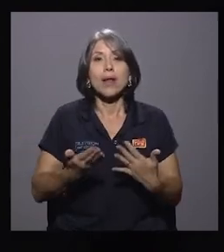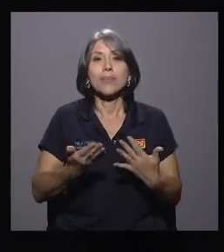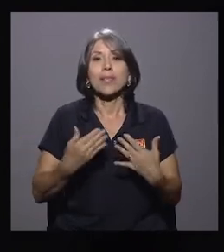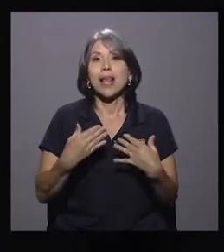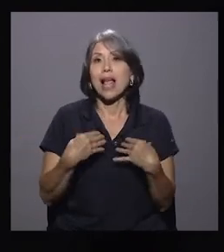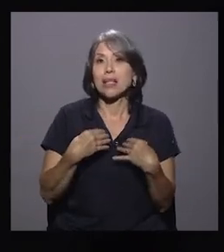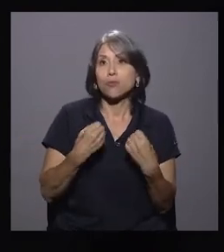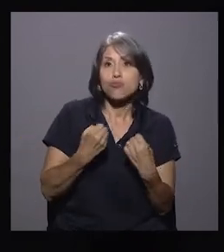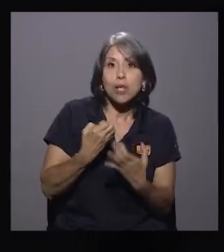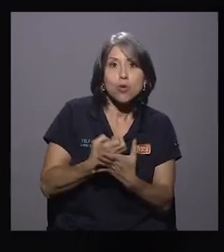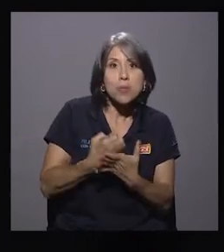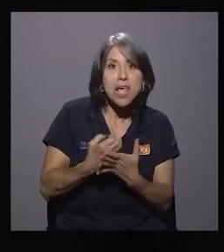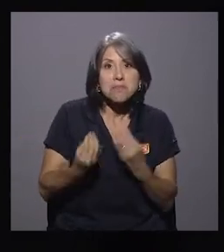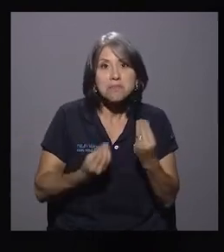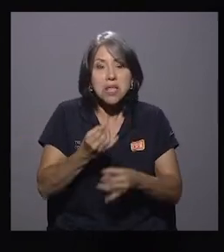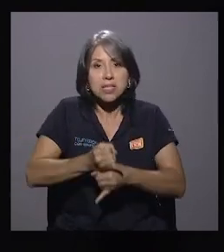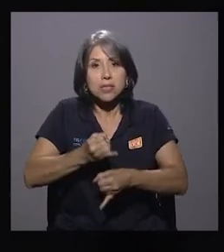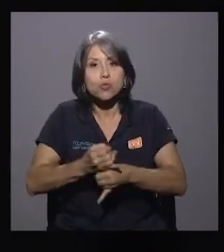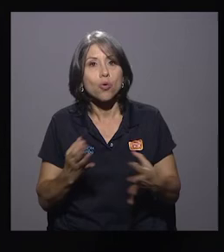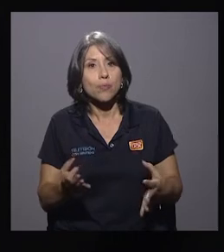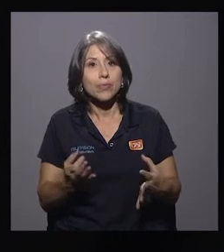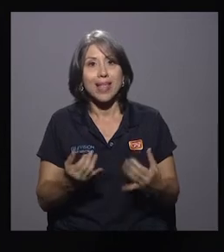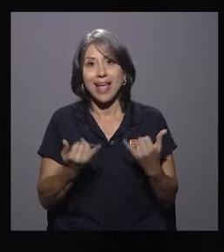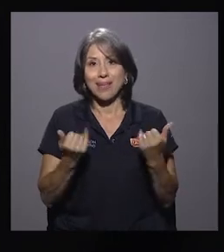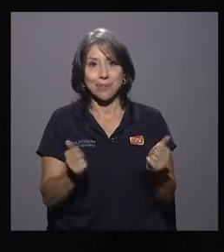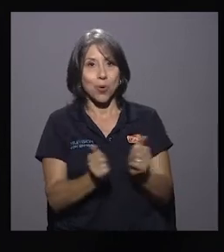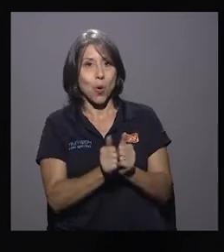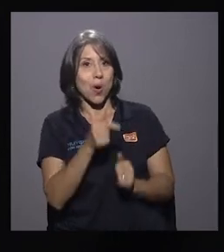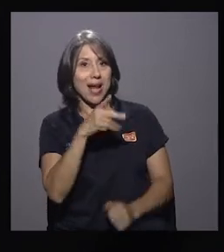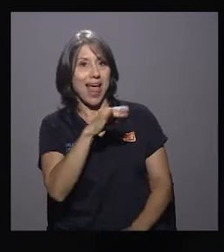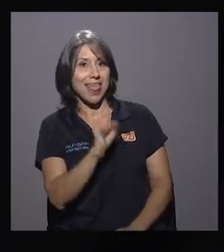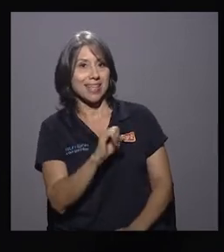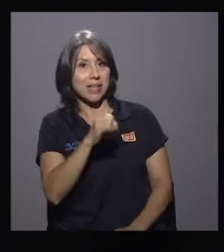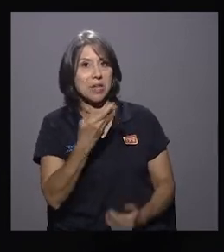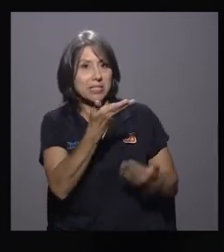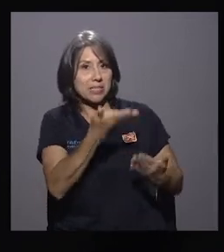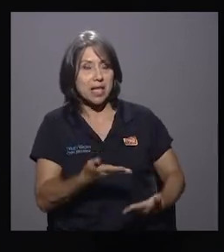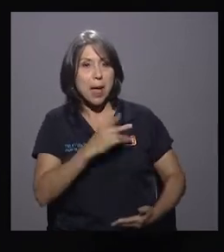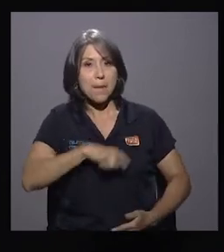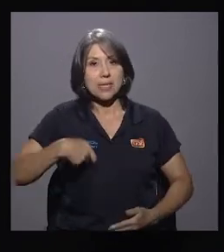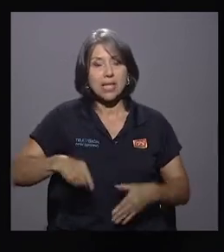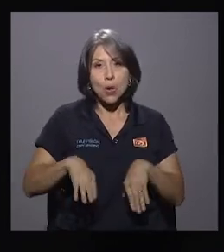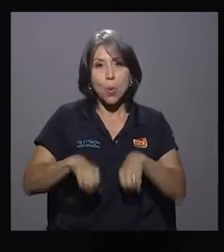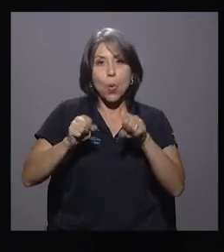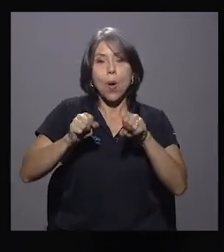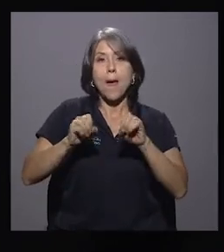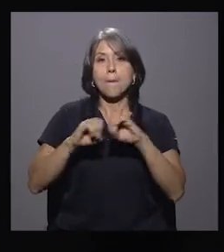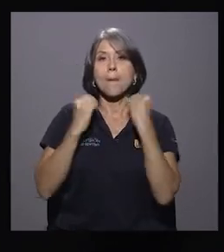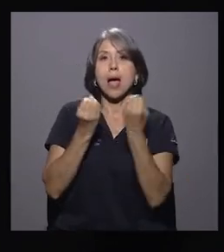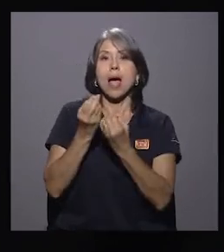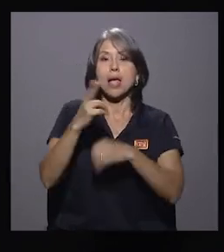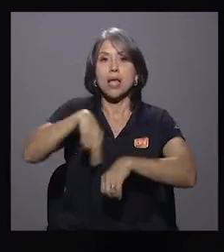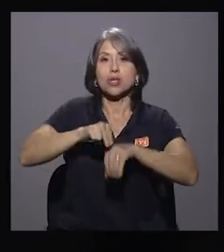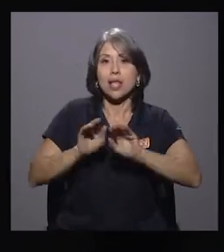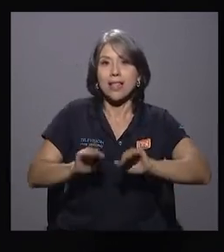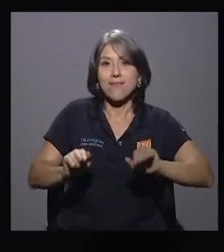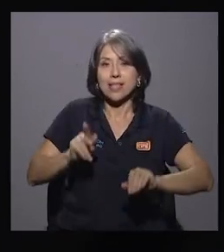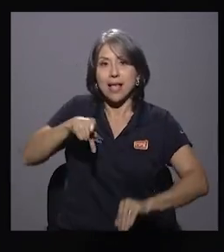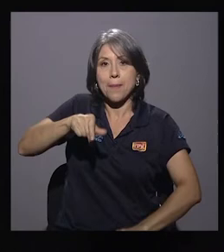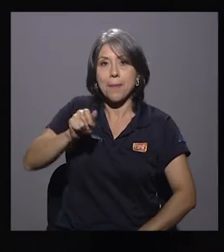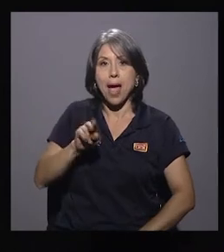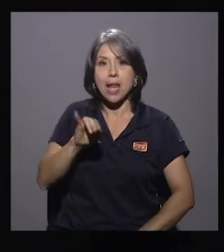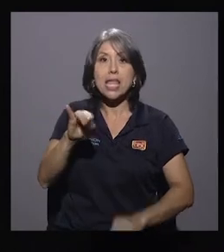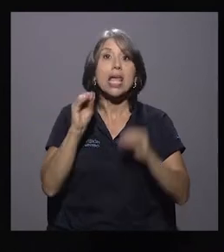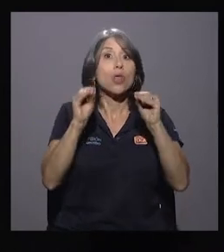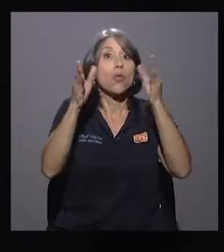económica que tiene la institución. Estamos con doña Gladys Jiménez, el presidente ejecutivo del Patronato Nacional de la Infancia, una educadora con mucha